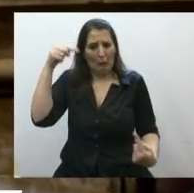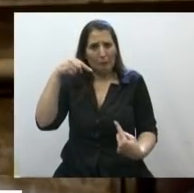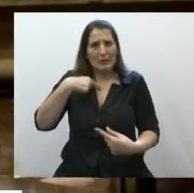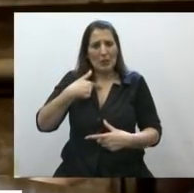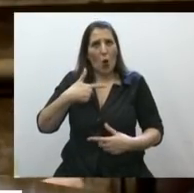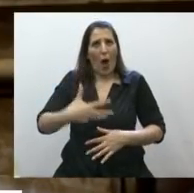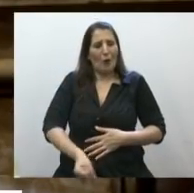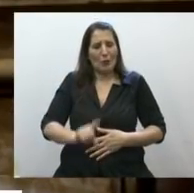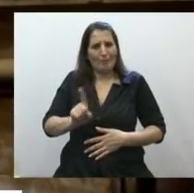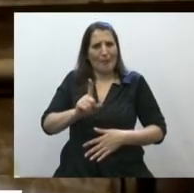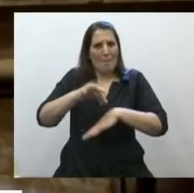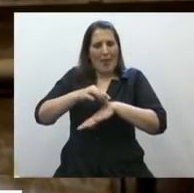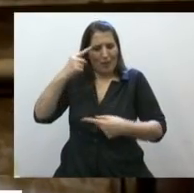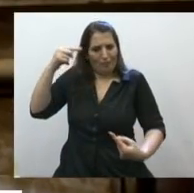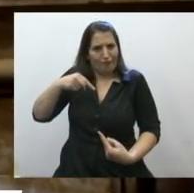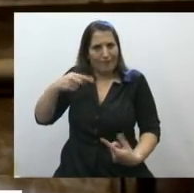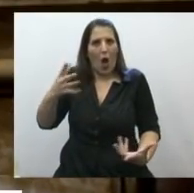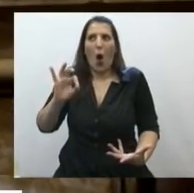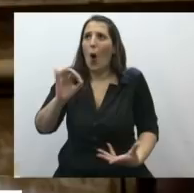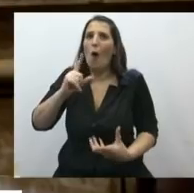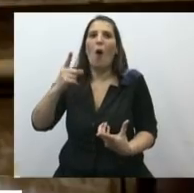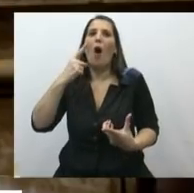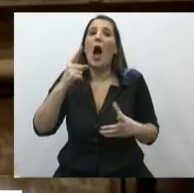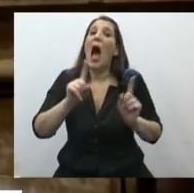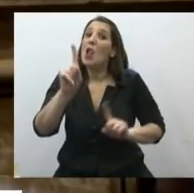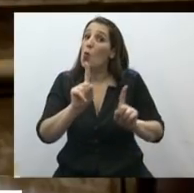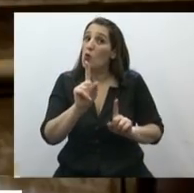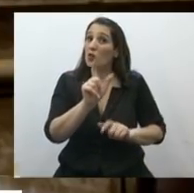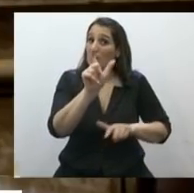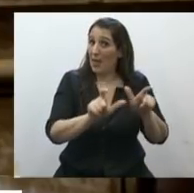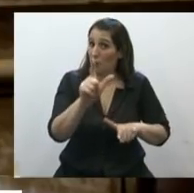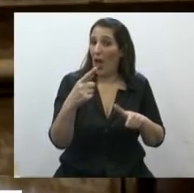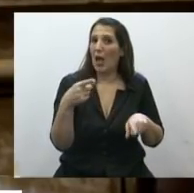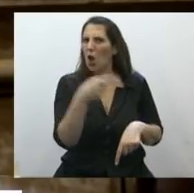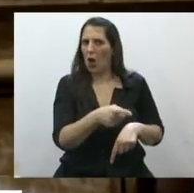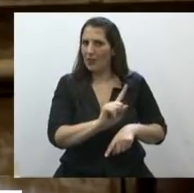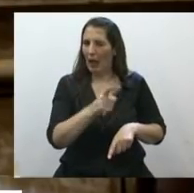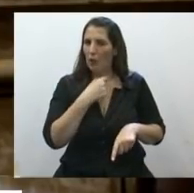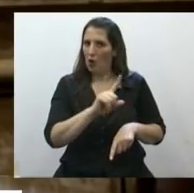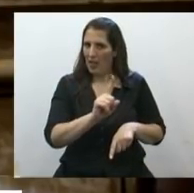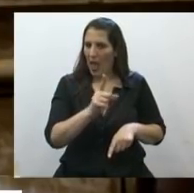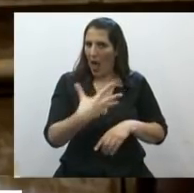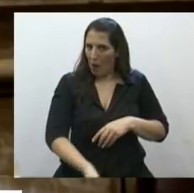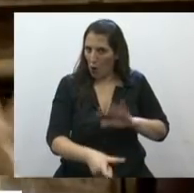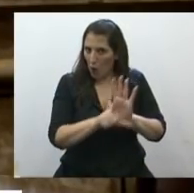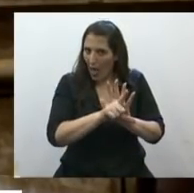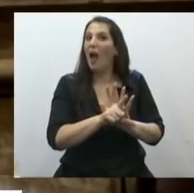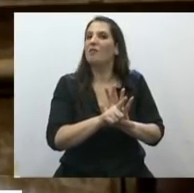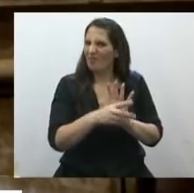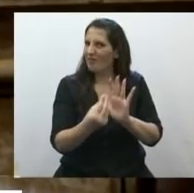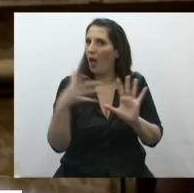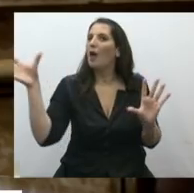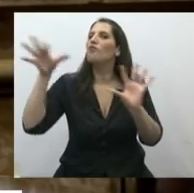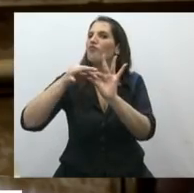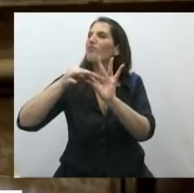quienes están en contra se aferran a los tratados internacionales que incorporamos a nuestro derecho positivo de derechos